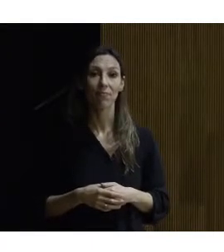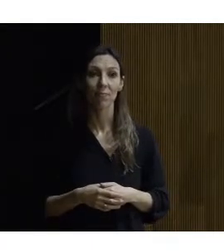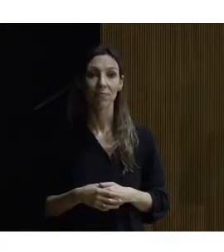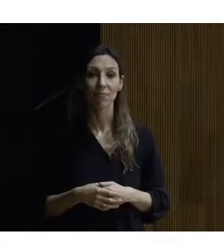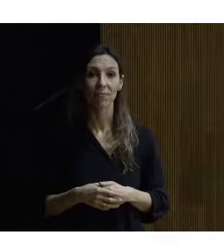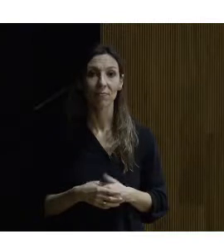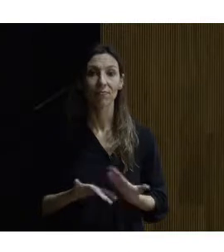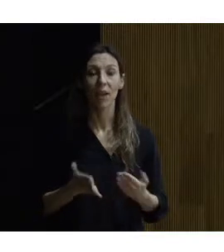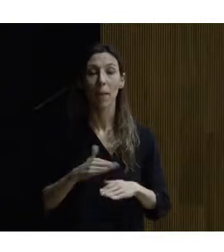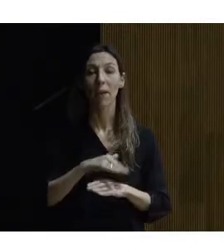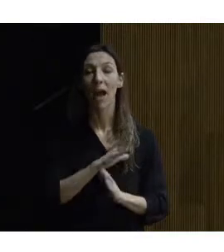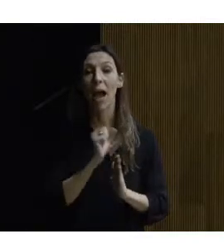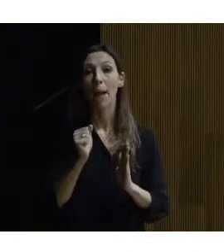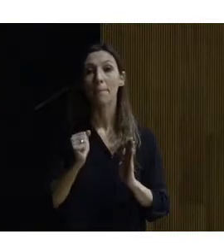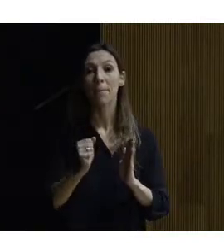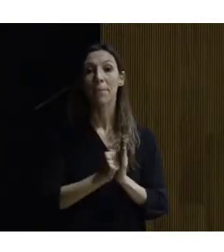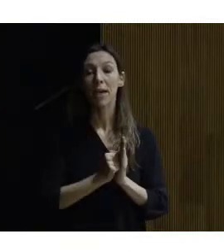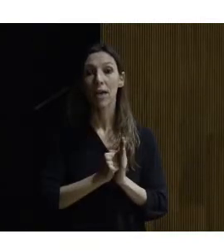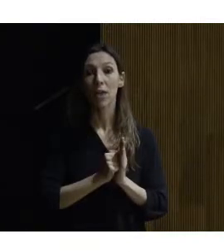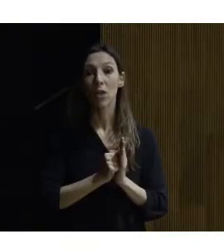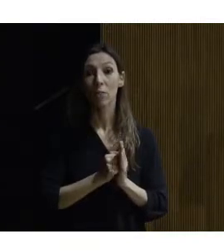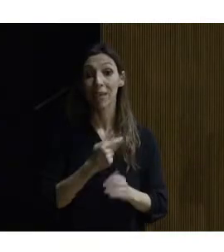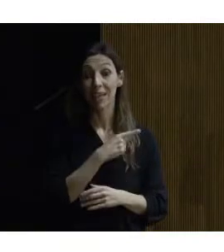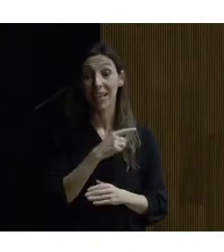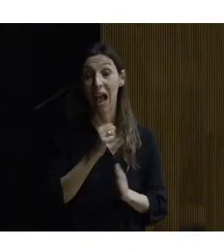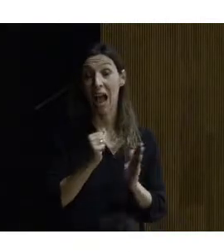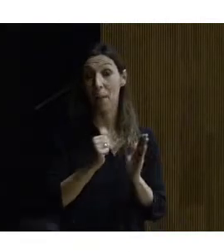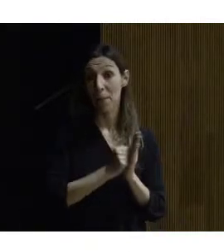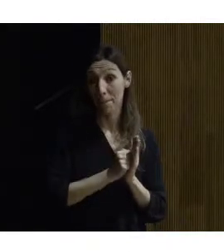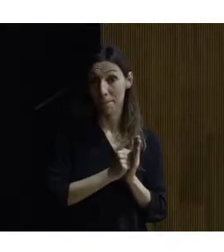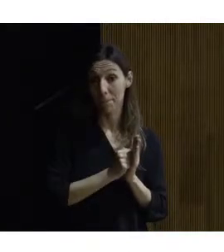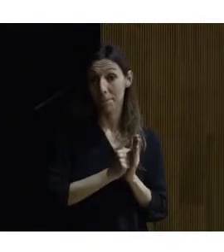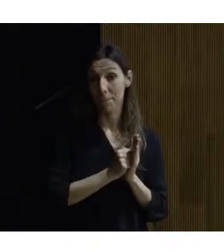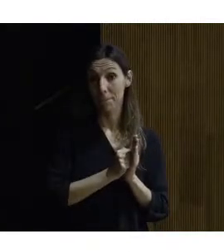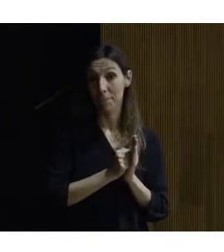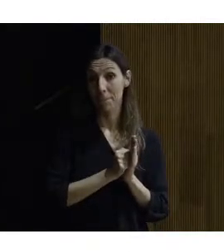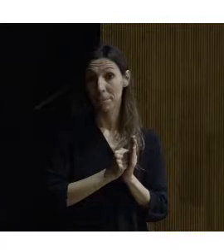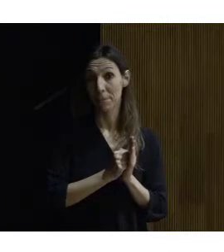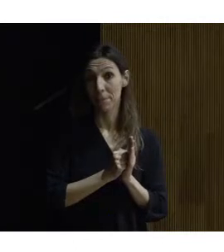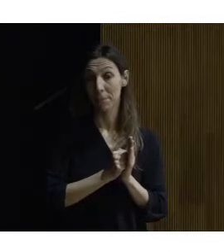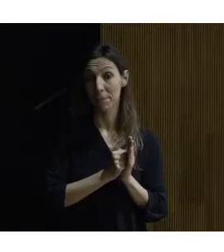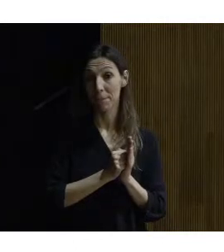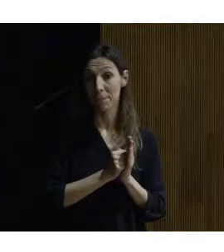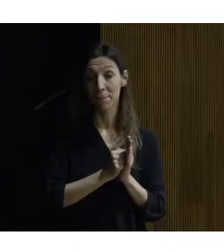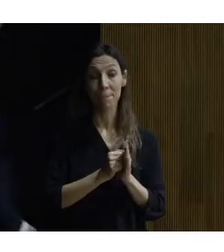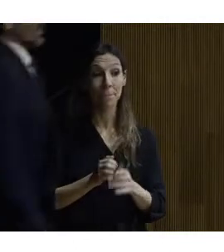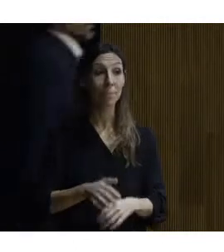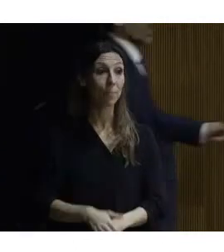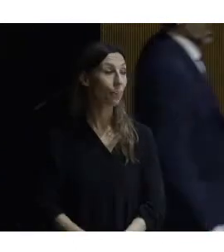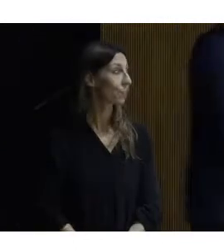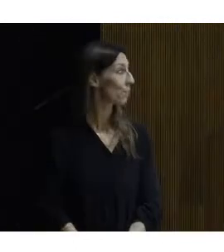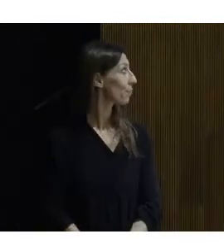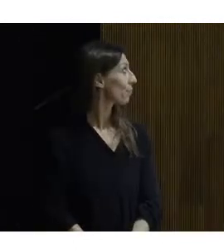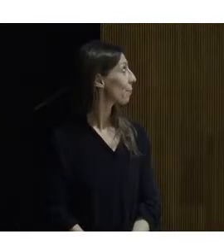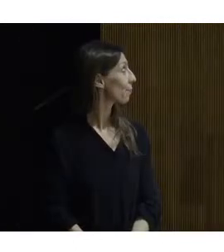para la aplicación para la aplicación para esta app escape escape no va